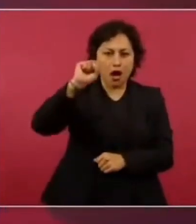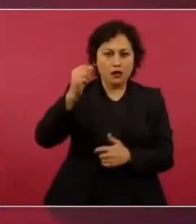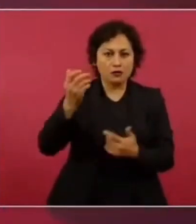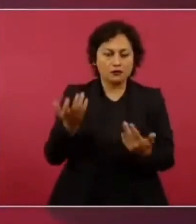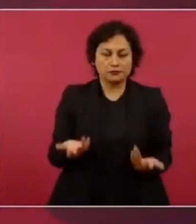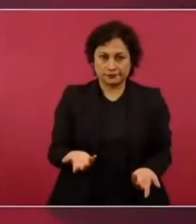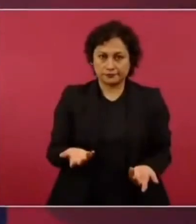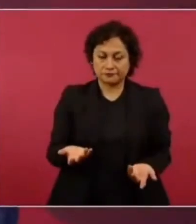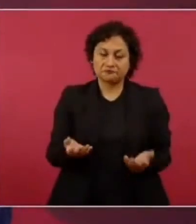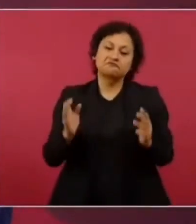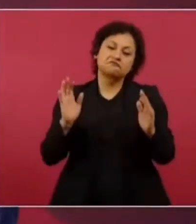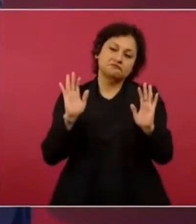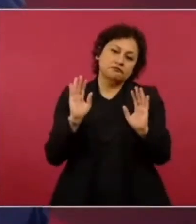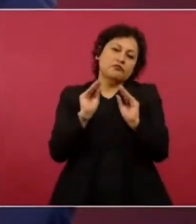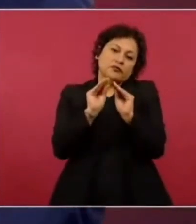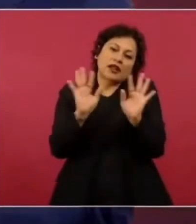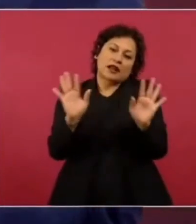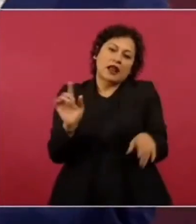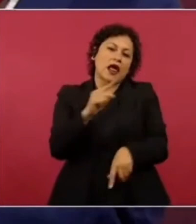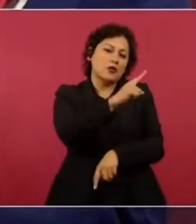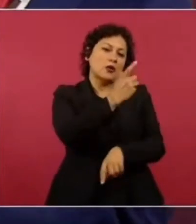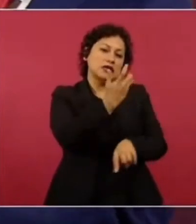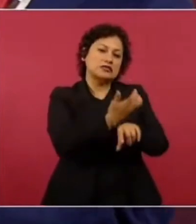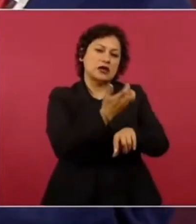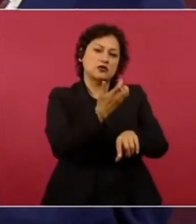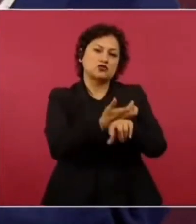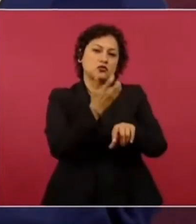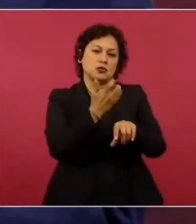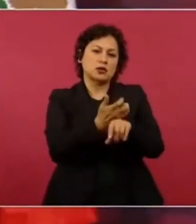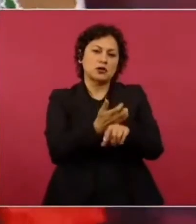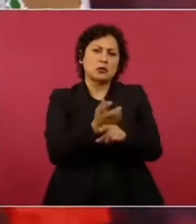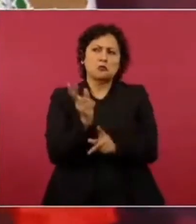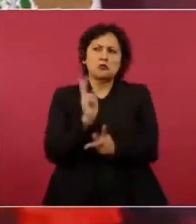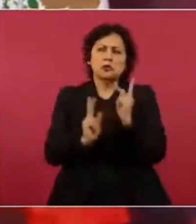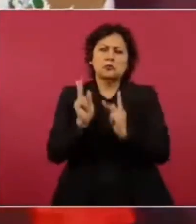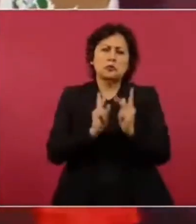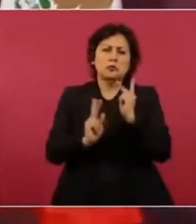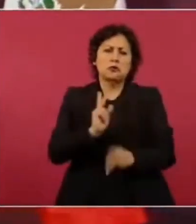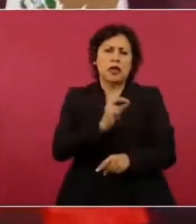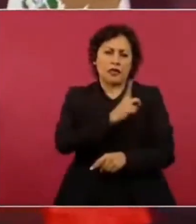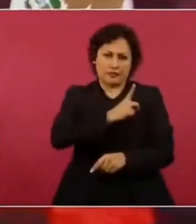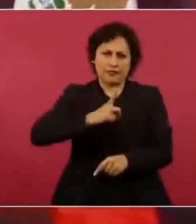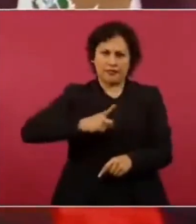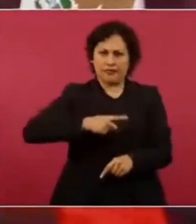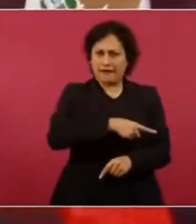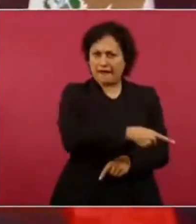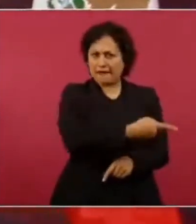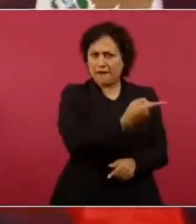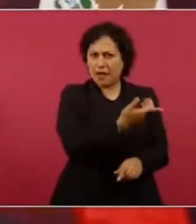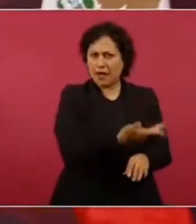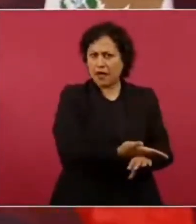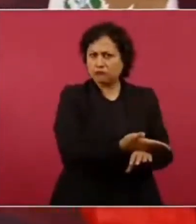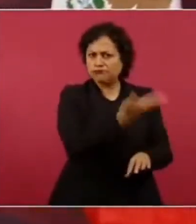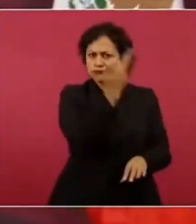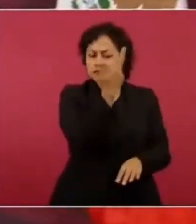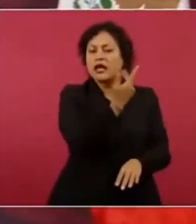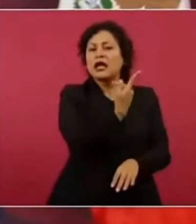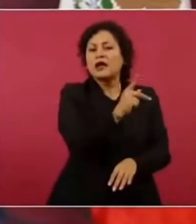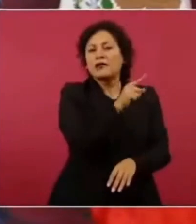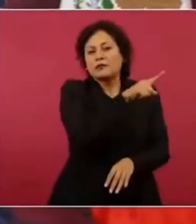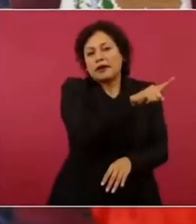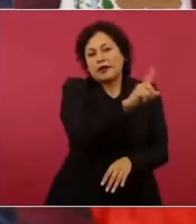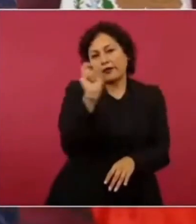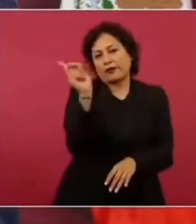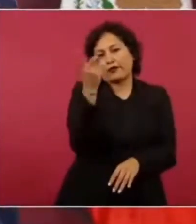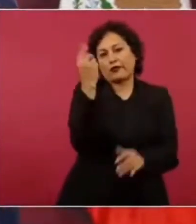ellos pueden tener mucho déficit y tienen la supremacía de manejo del dólar